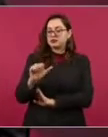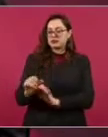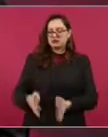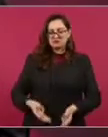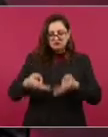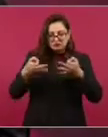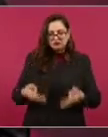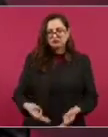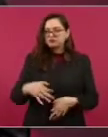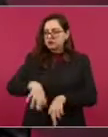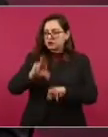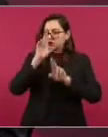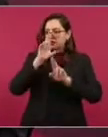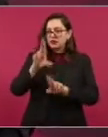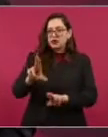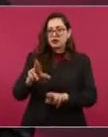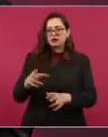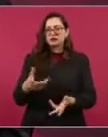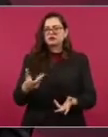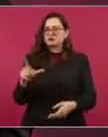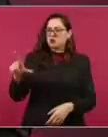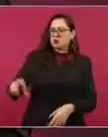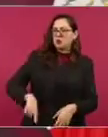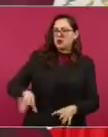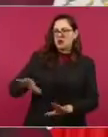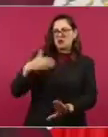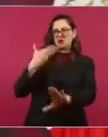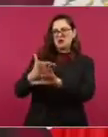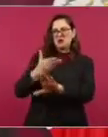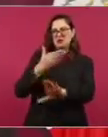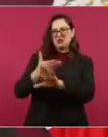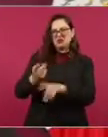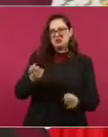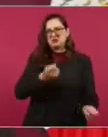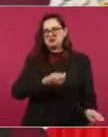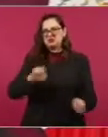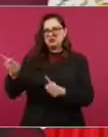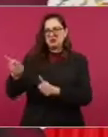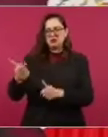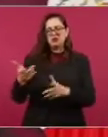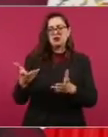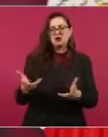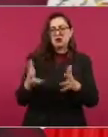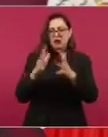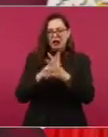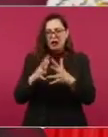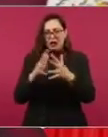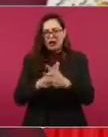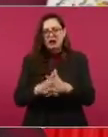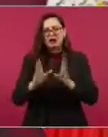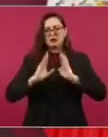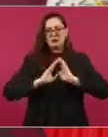tanto militares como mediáticos